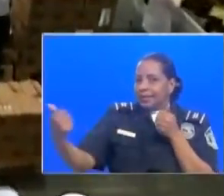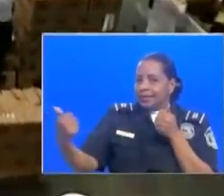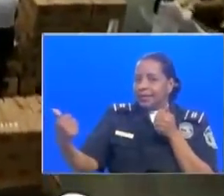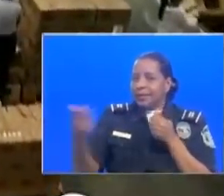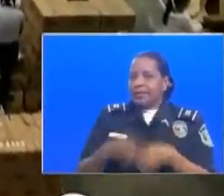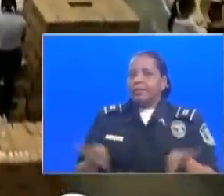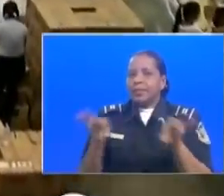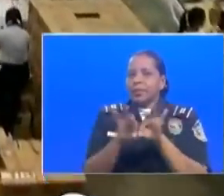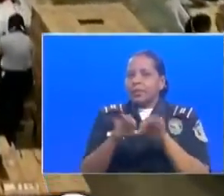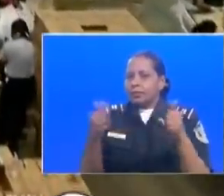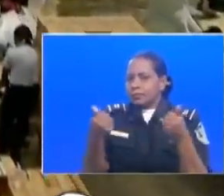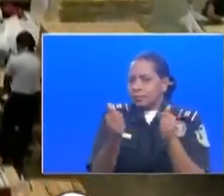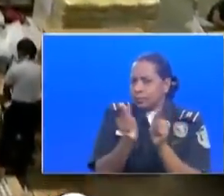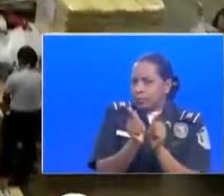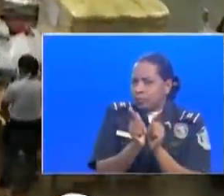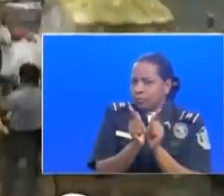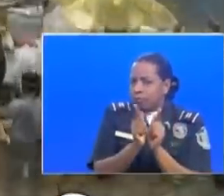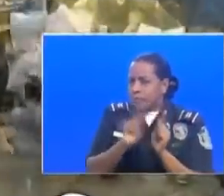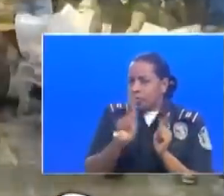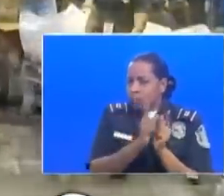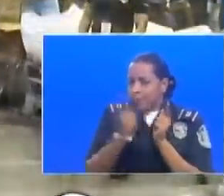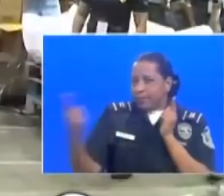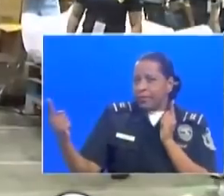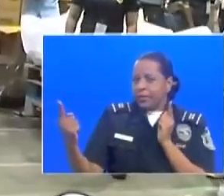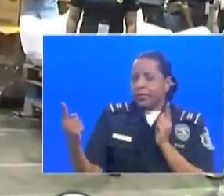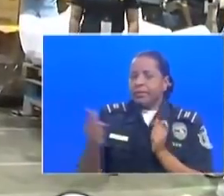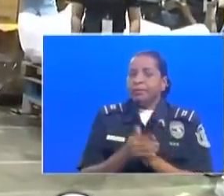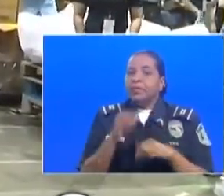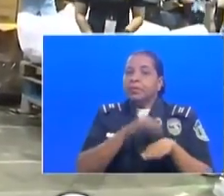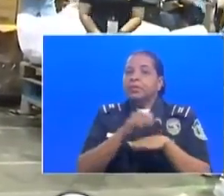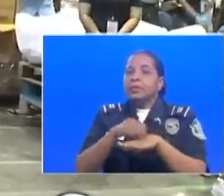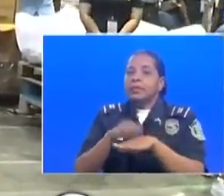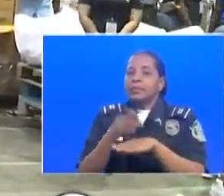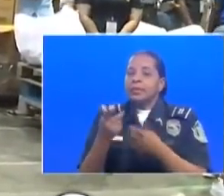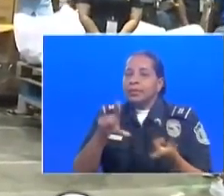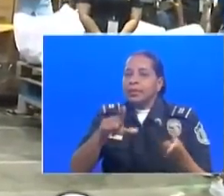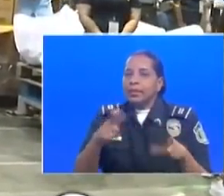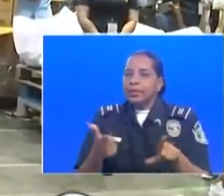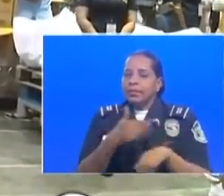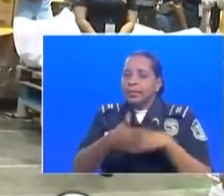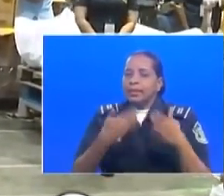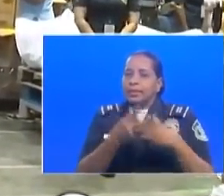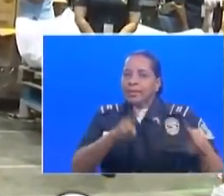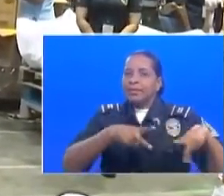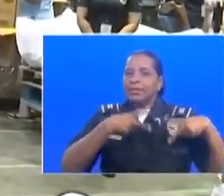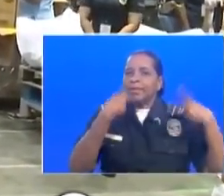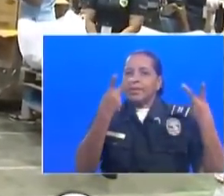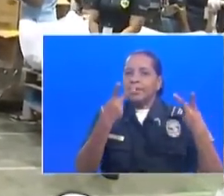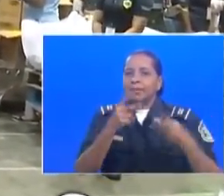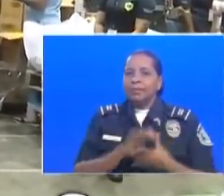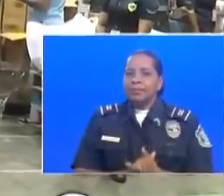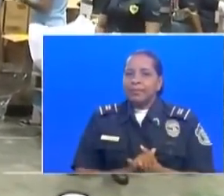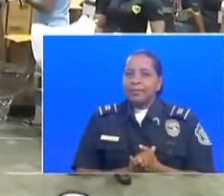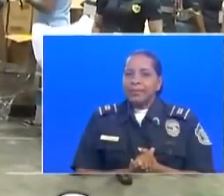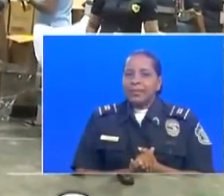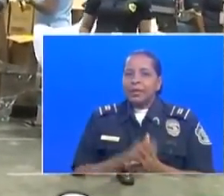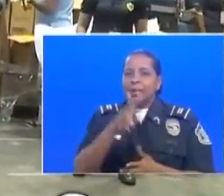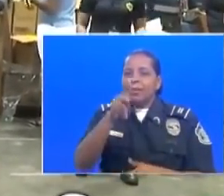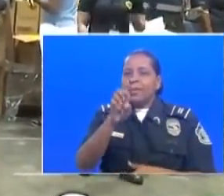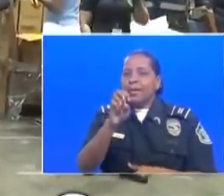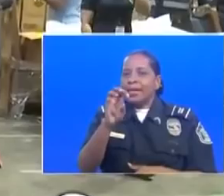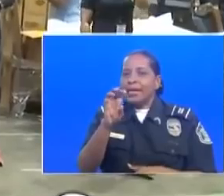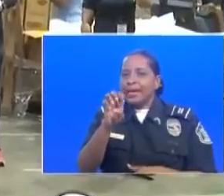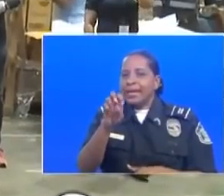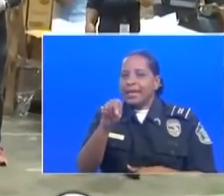importante. Distancia y vamos a hacer ese llamado. Ya estamos listos. Para todos los voluntarios, estamos con Penedo, porque quieren